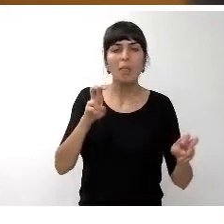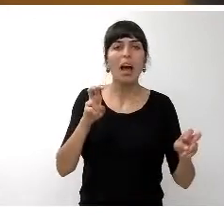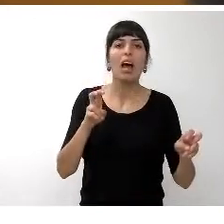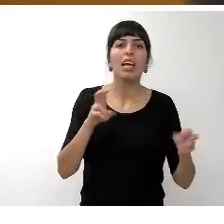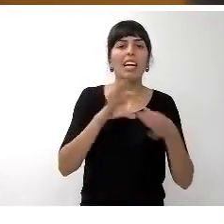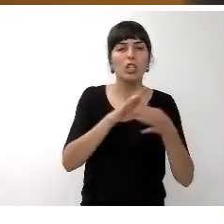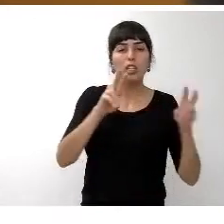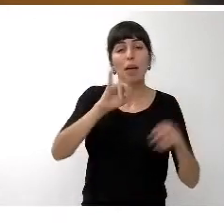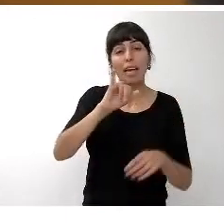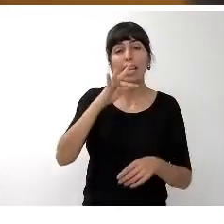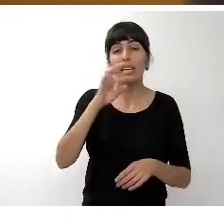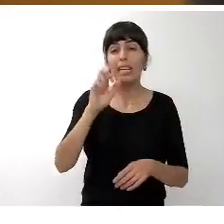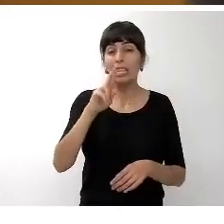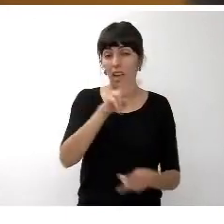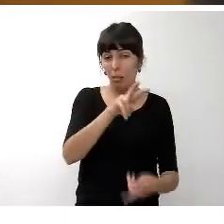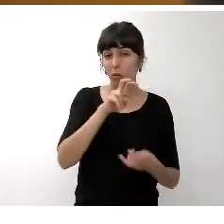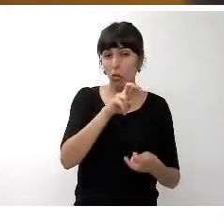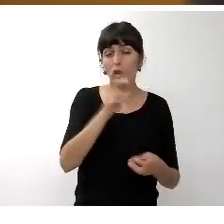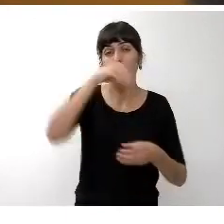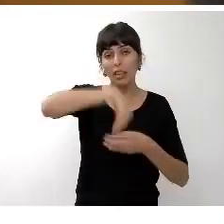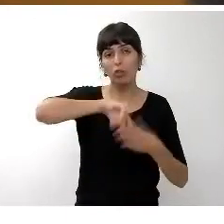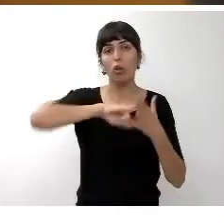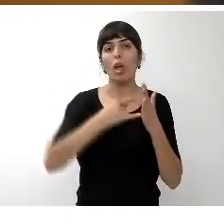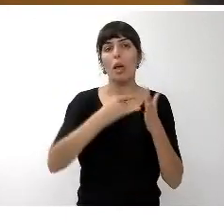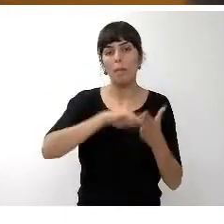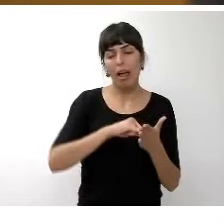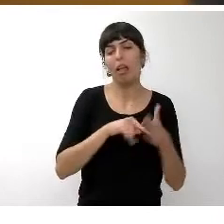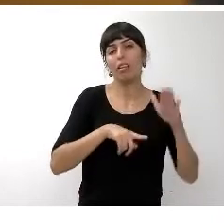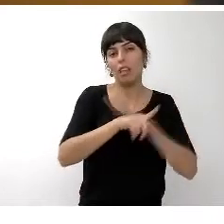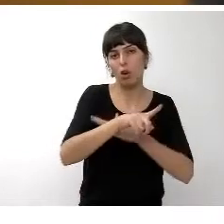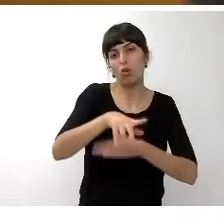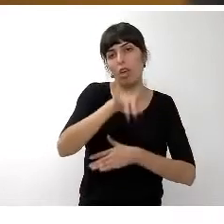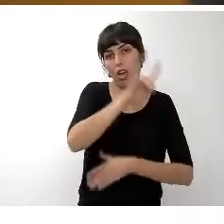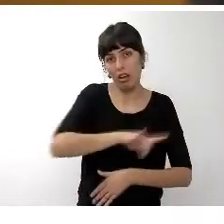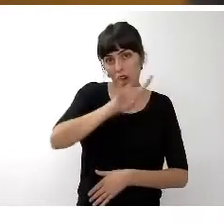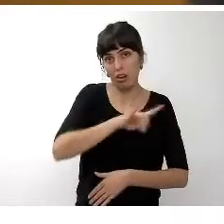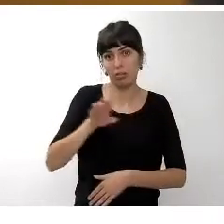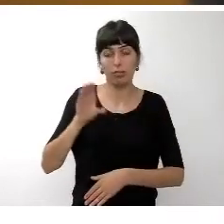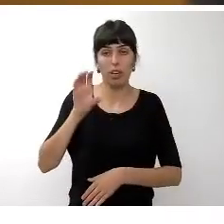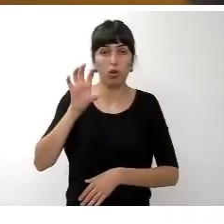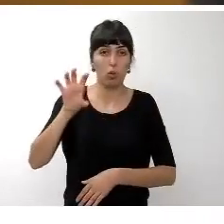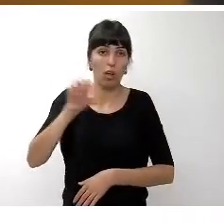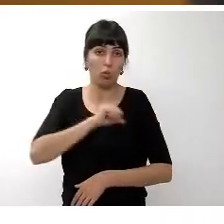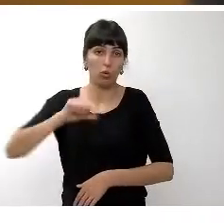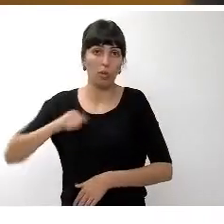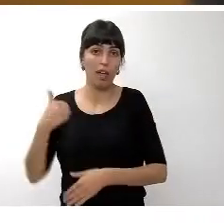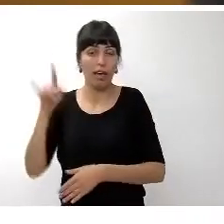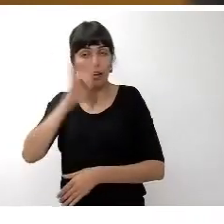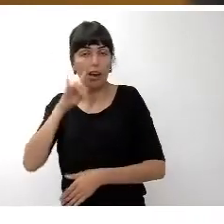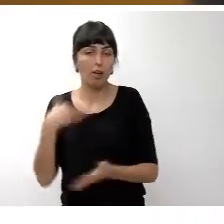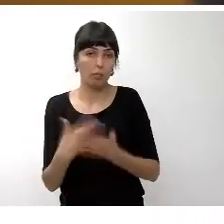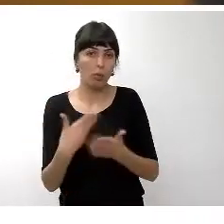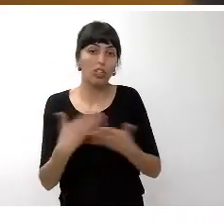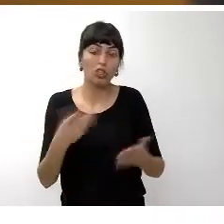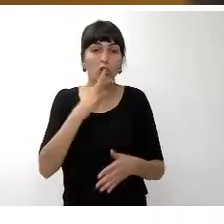dentro del plan de desarrollo económico de Canarias propuesto por la comunidad autónoma y que está en fase de desarrollo